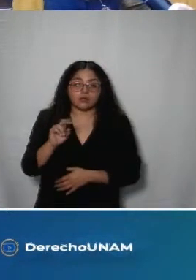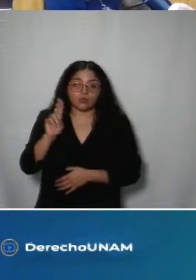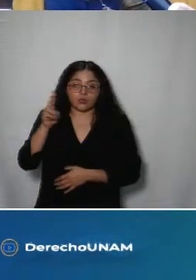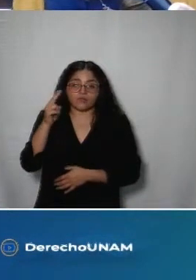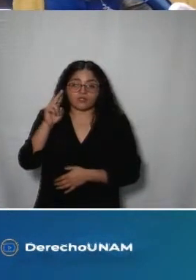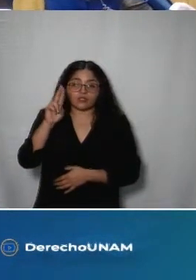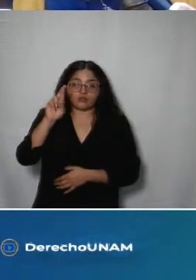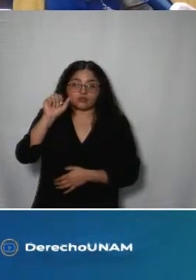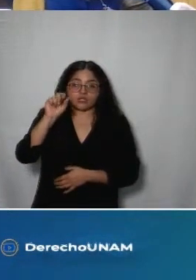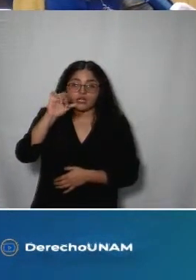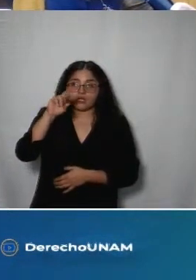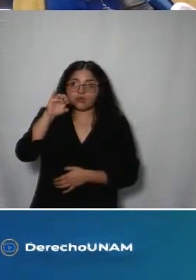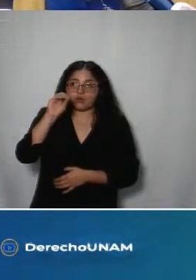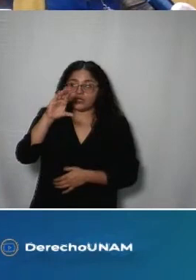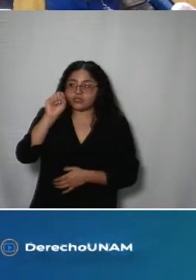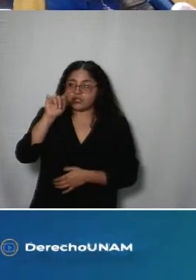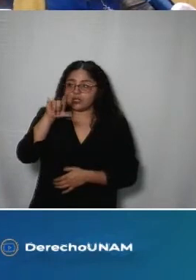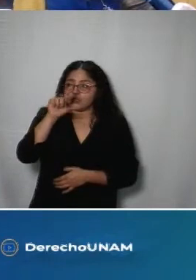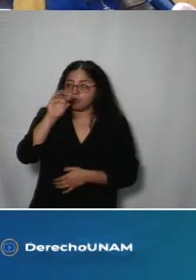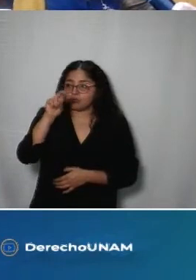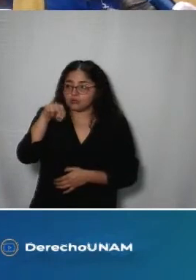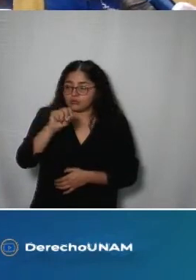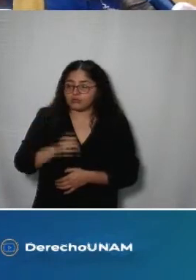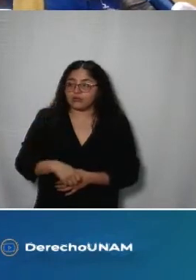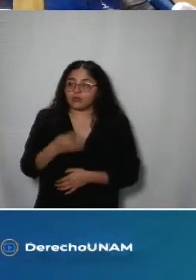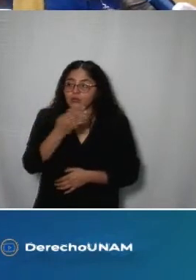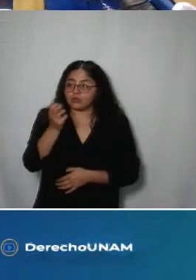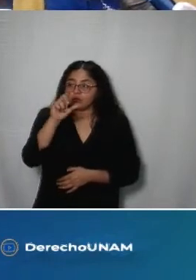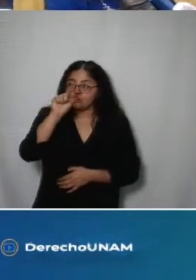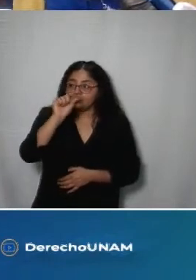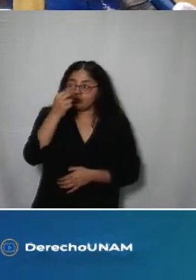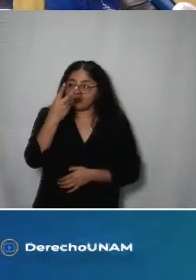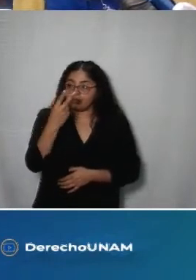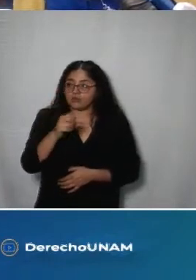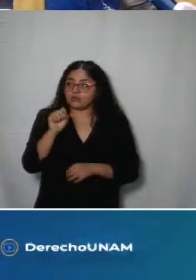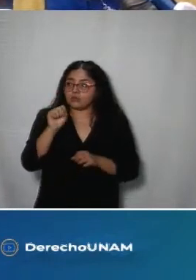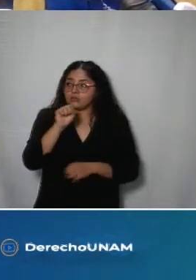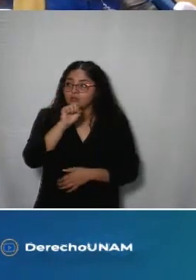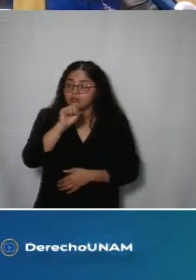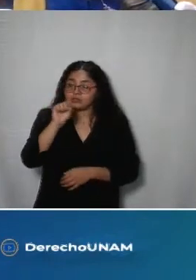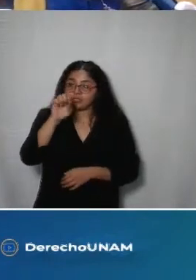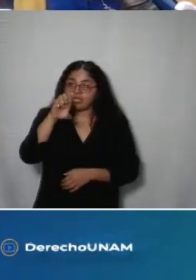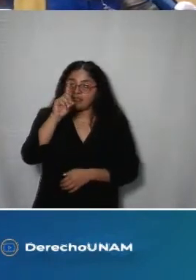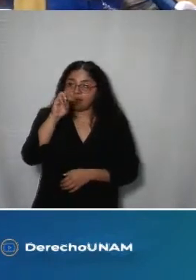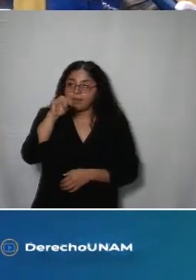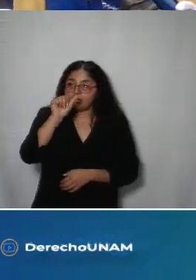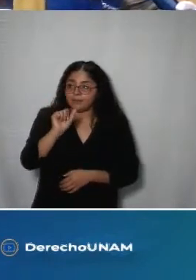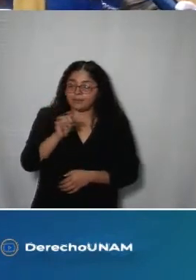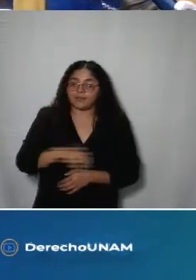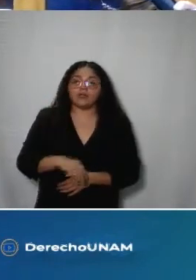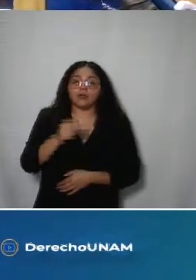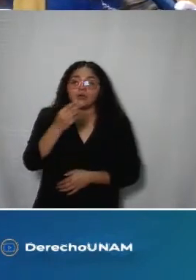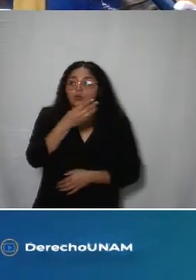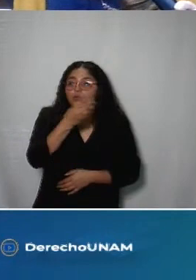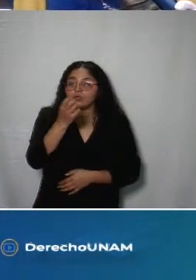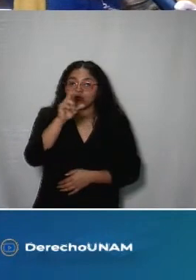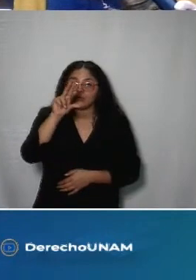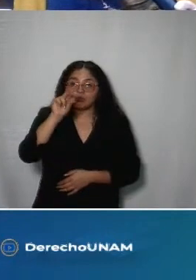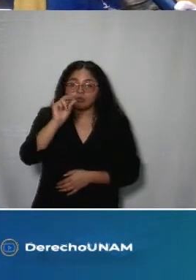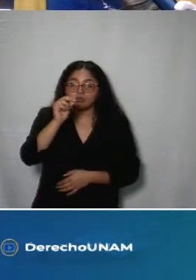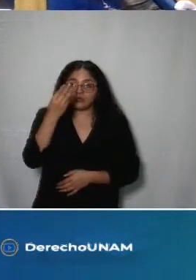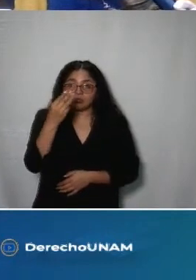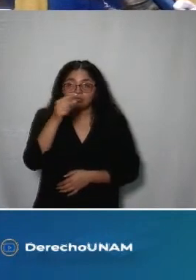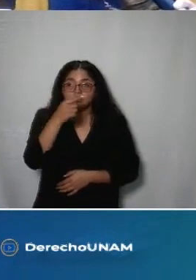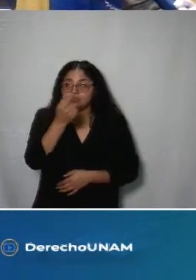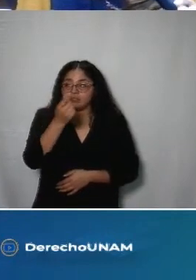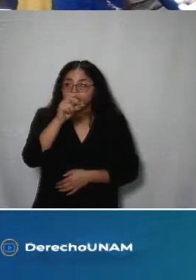de Estudios Superiores de la Ciudad de México Rosario Castellanos 472 de la Secretaría del Medio Ambiente 483